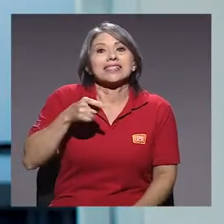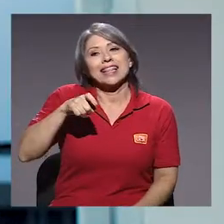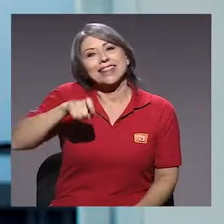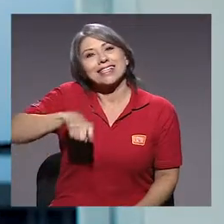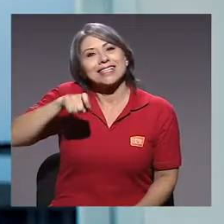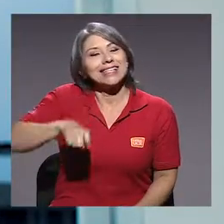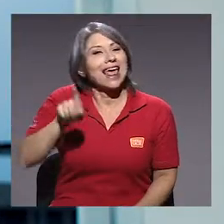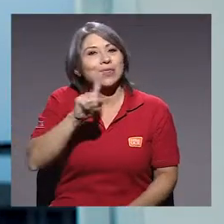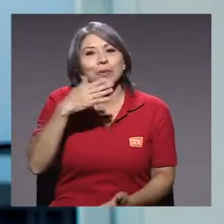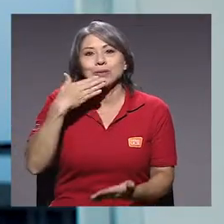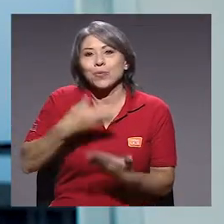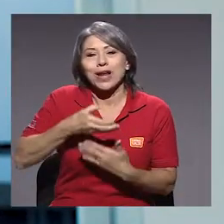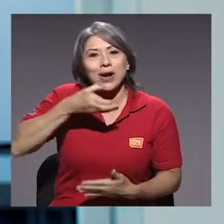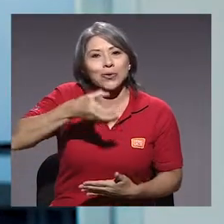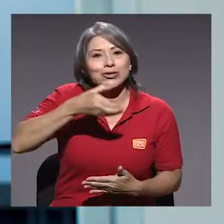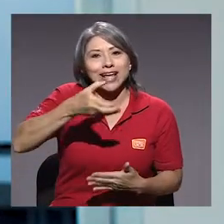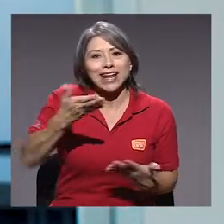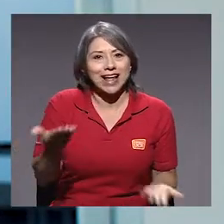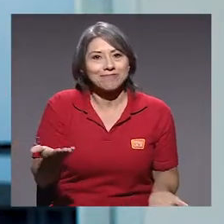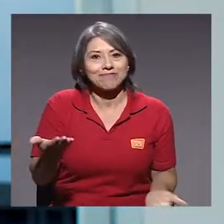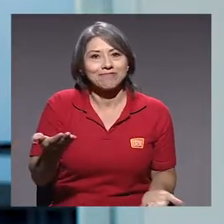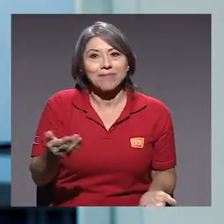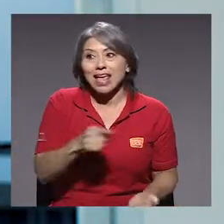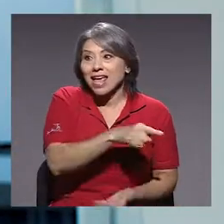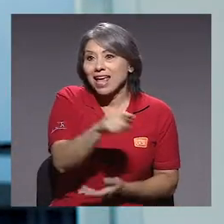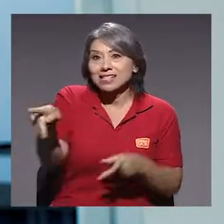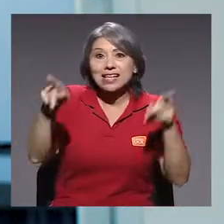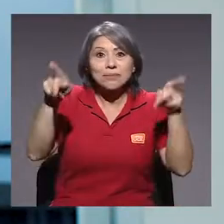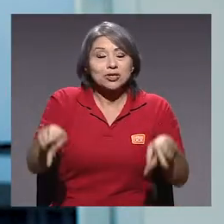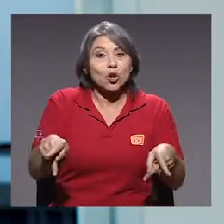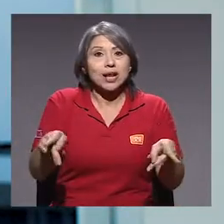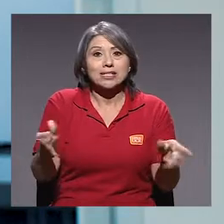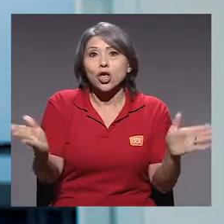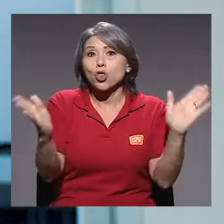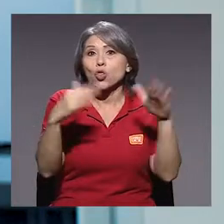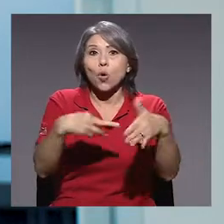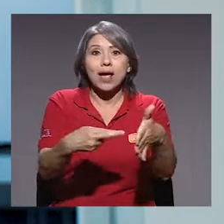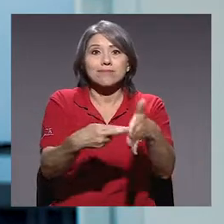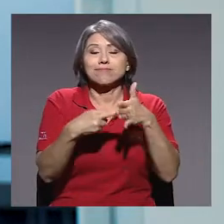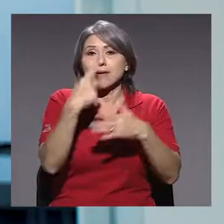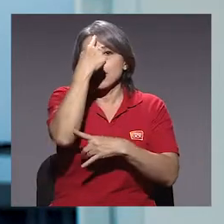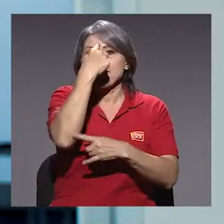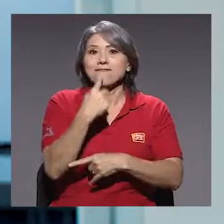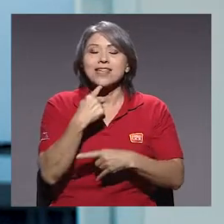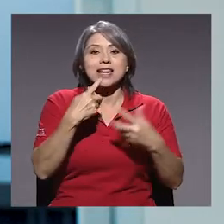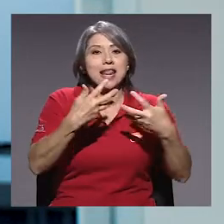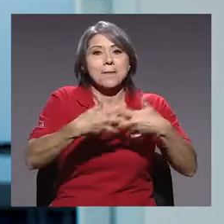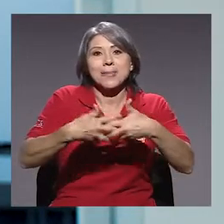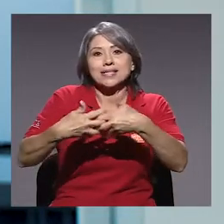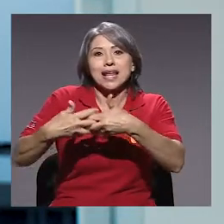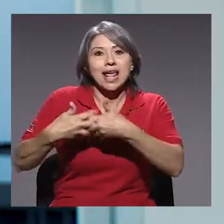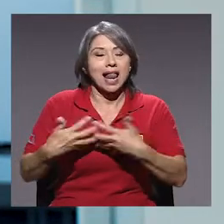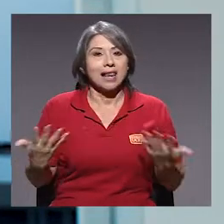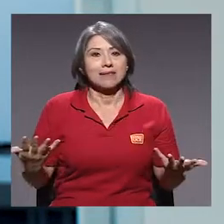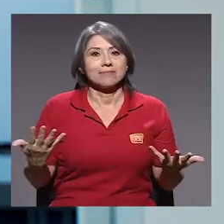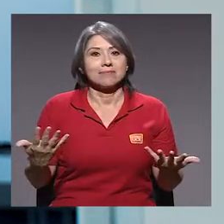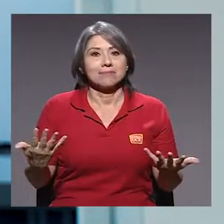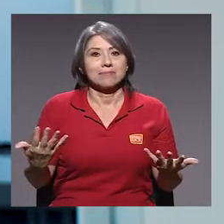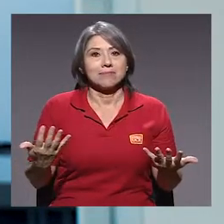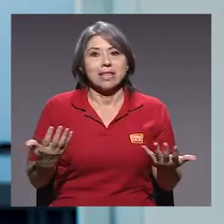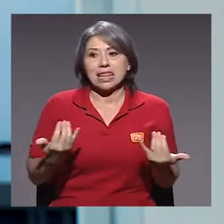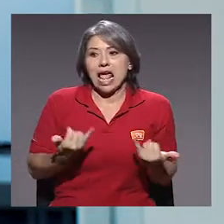no es buena consejera. De hecho, este tipo de personas no tienen perfil empresarial